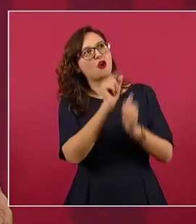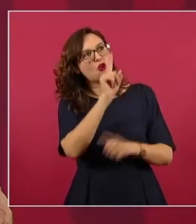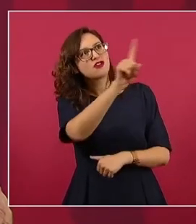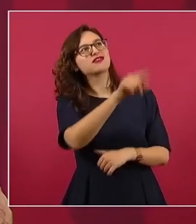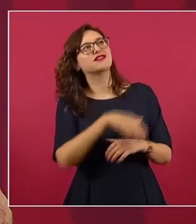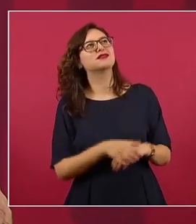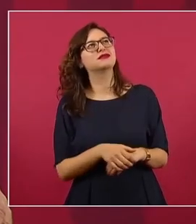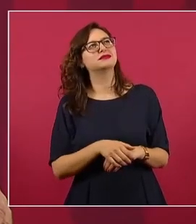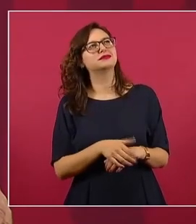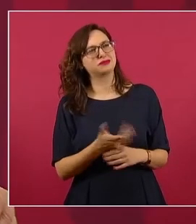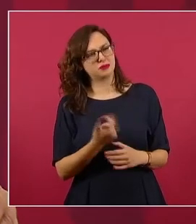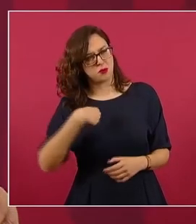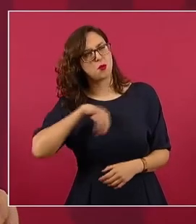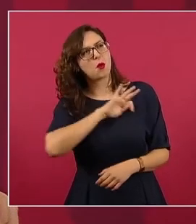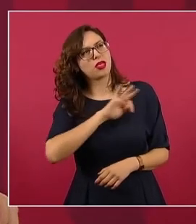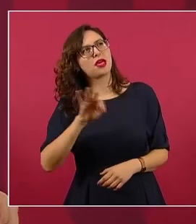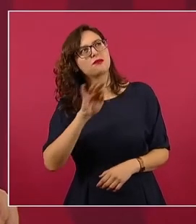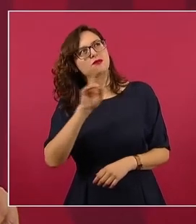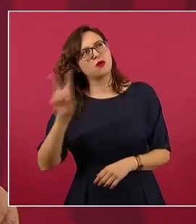nos permite subir.